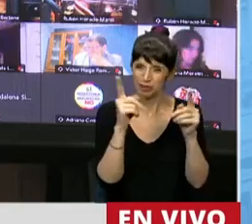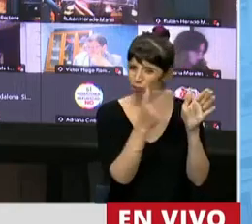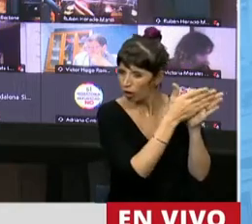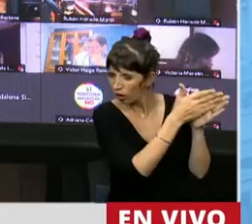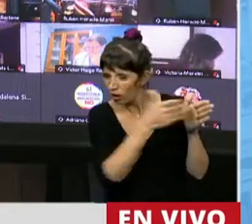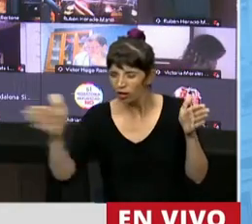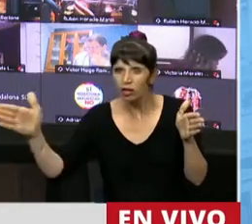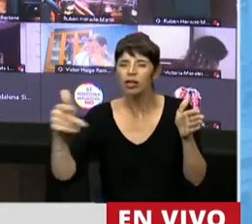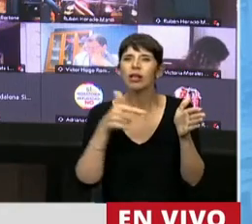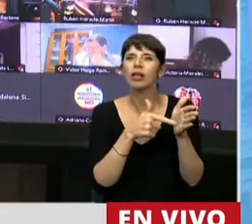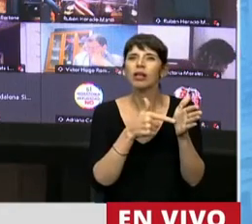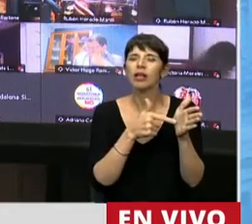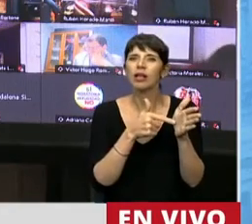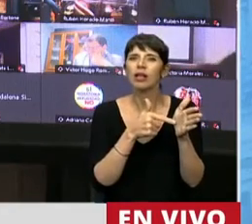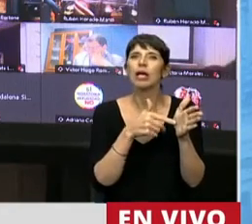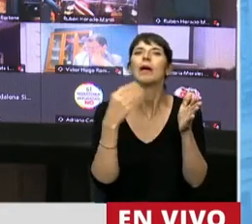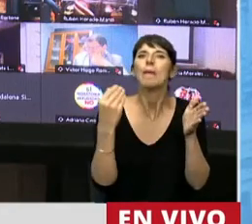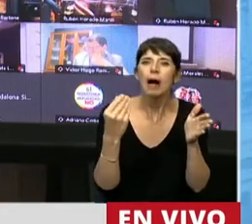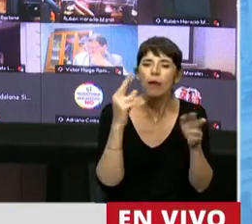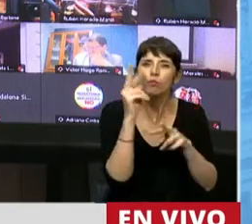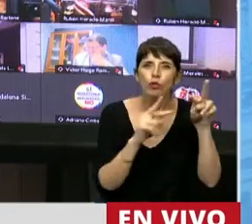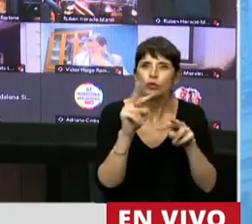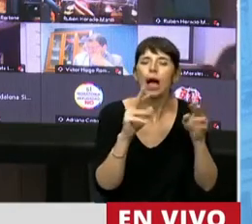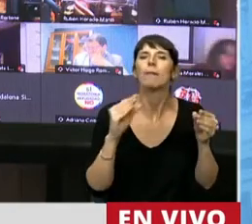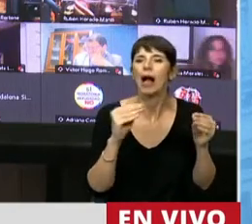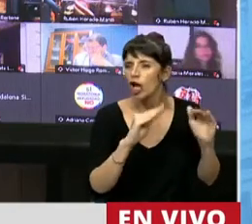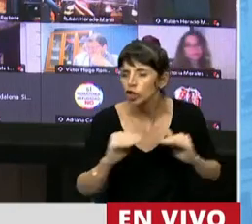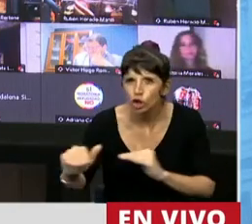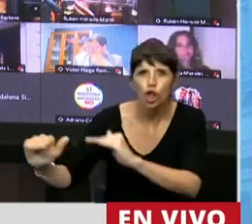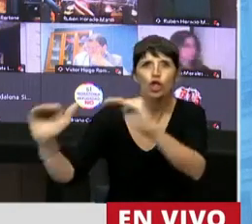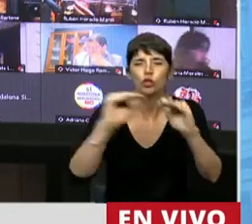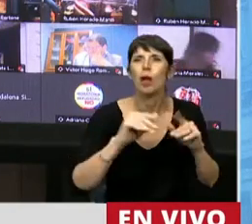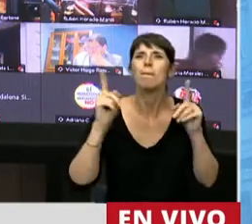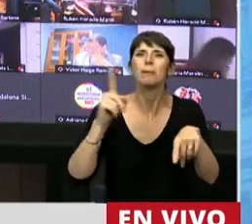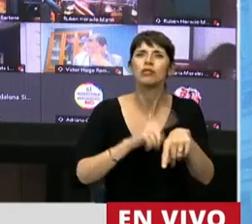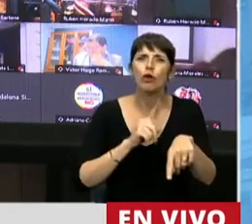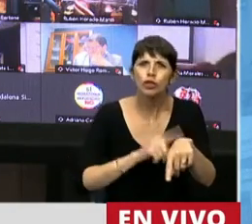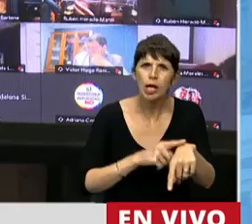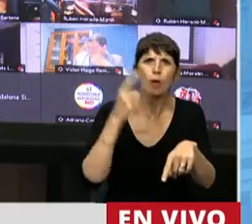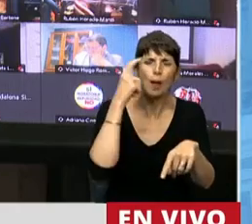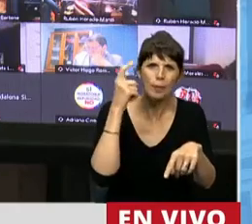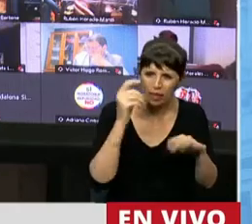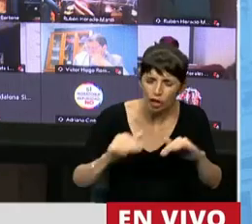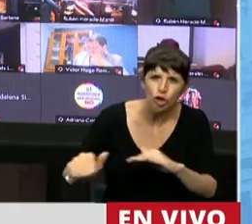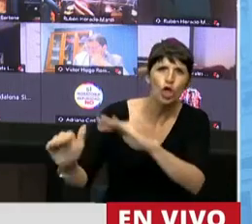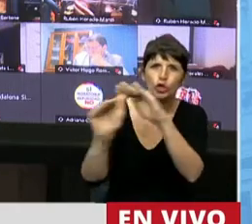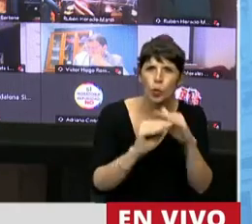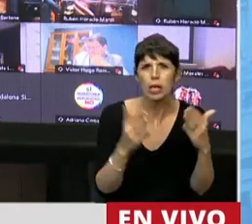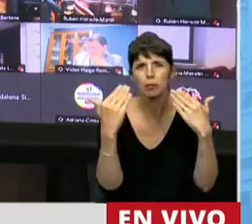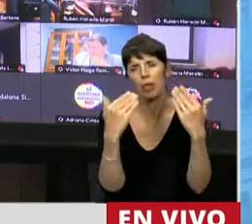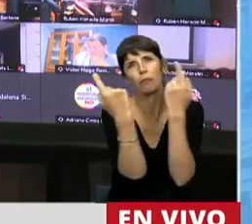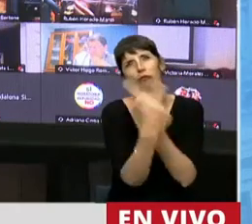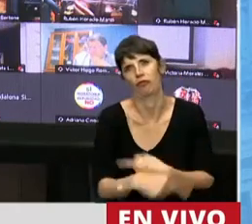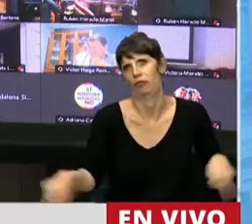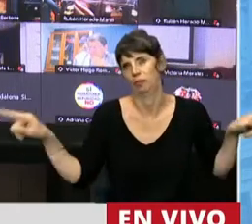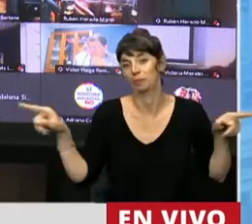Osuna, sean y se piense para iguales, que todos podemos en el mismo tiempo aprender las mismas cosas, etcétera. Entonces nuestro